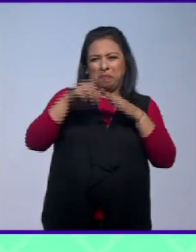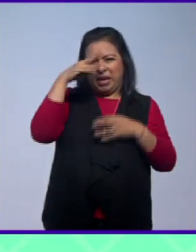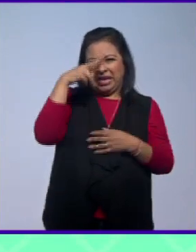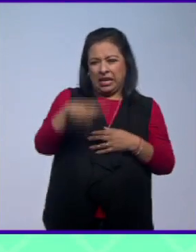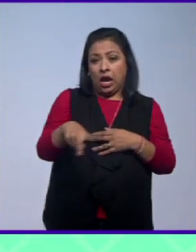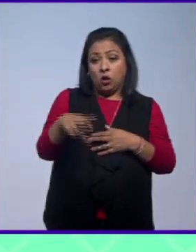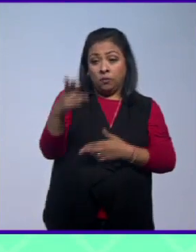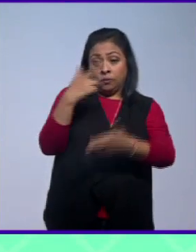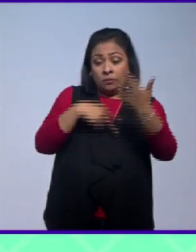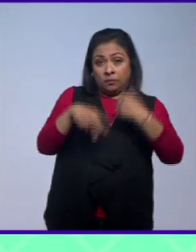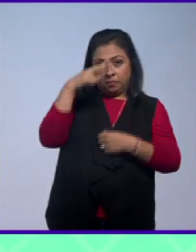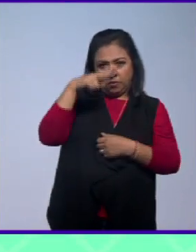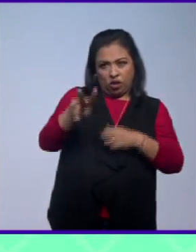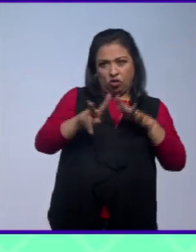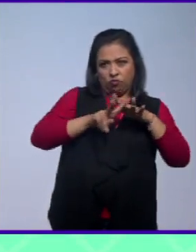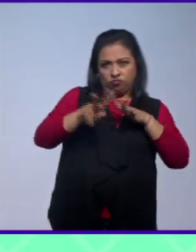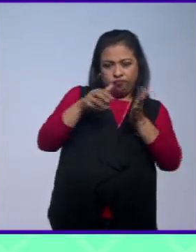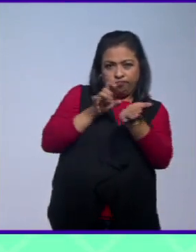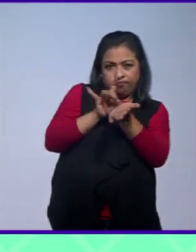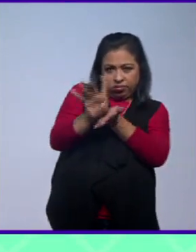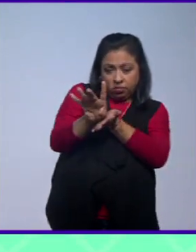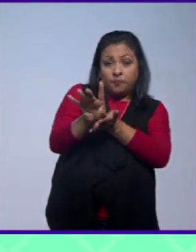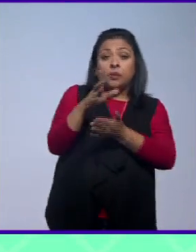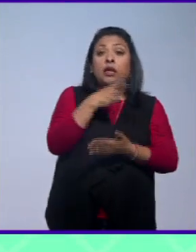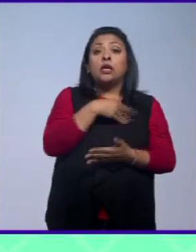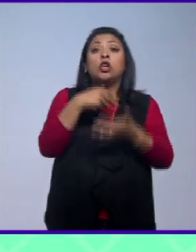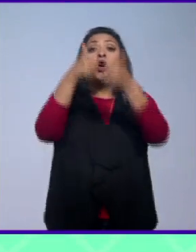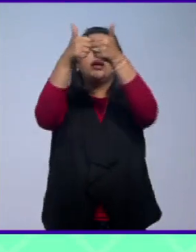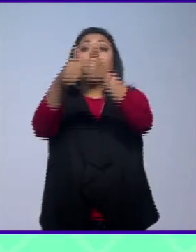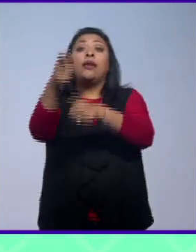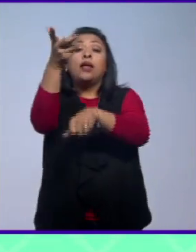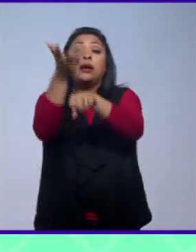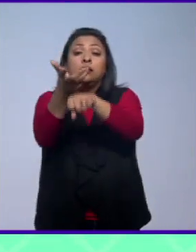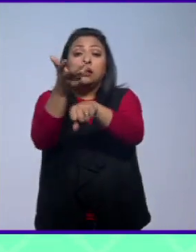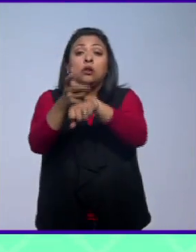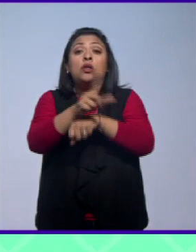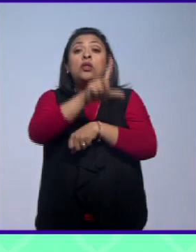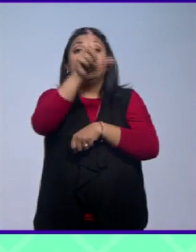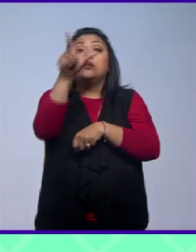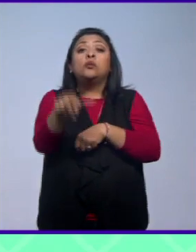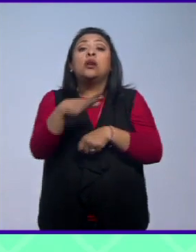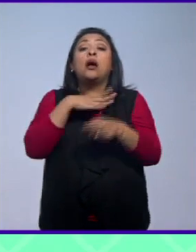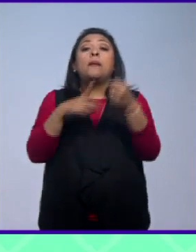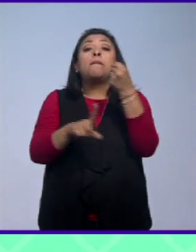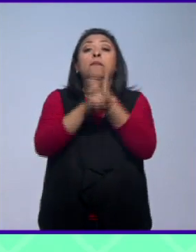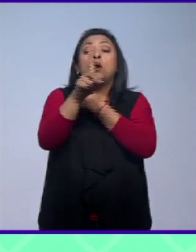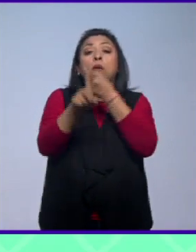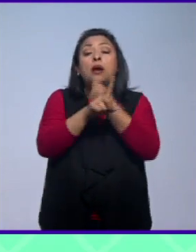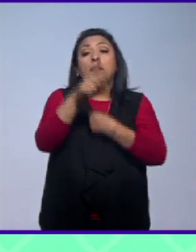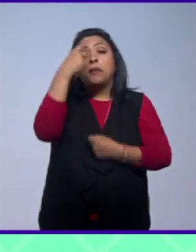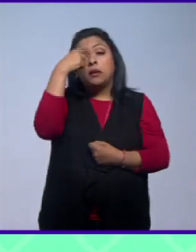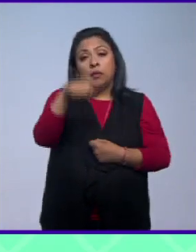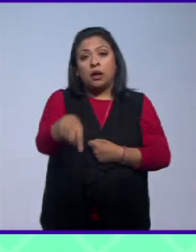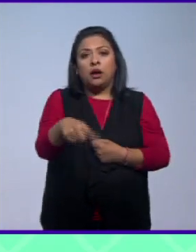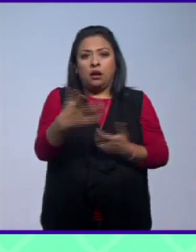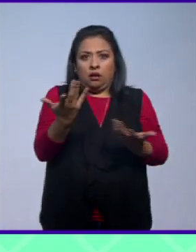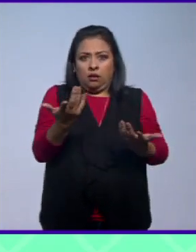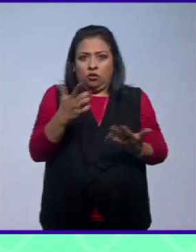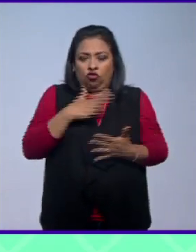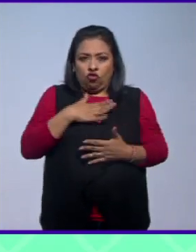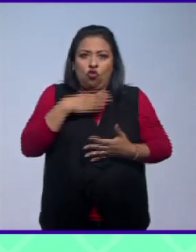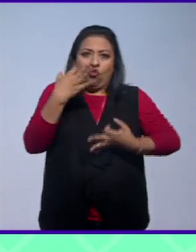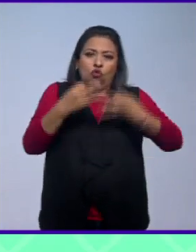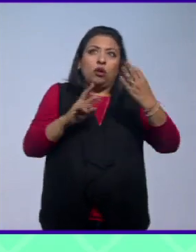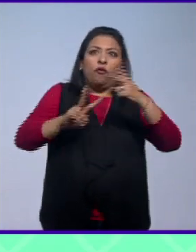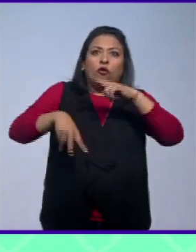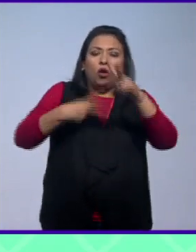regresar al país deportados sus hijos se quedan en Estados Unidos y después están teniendo problemas para presentarse obviamente a los